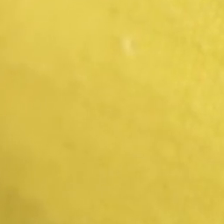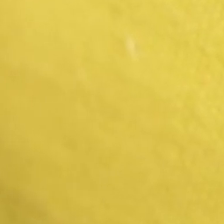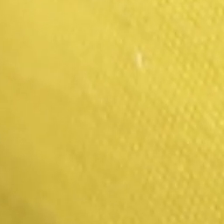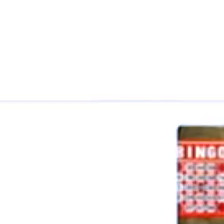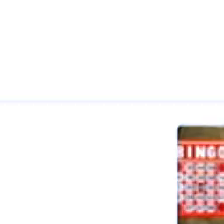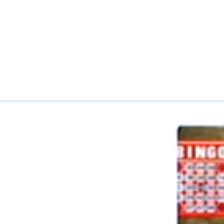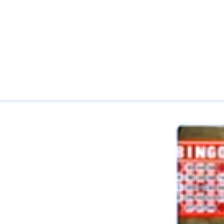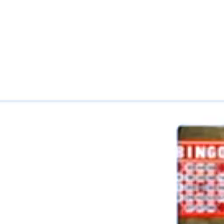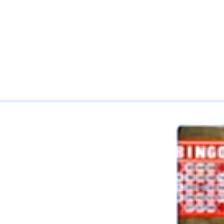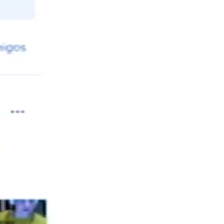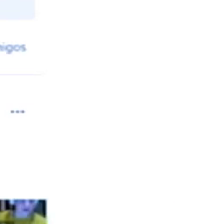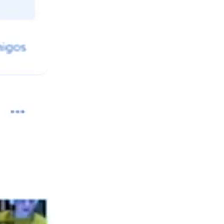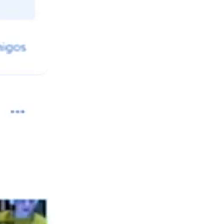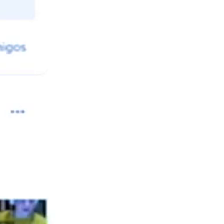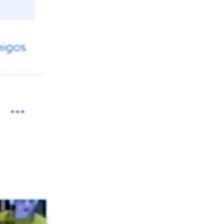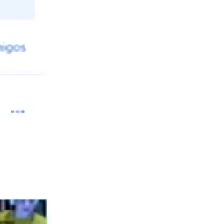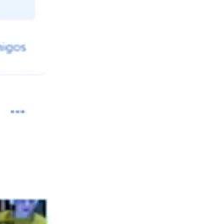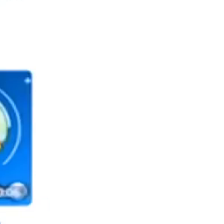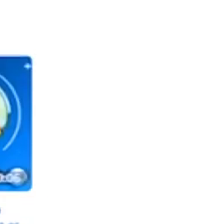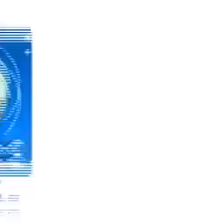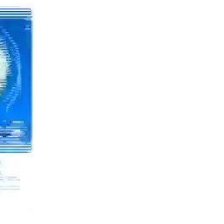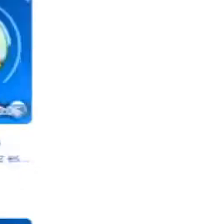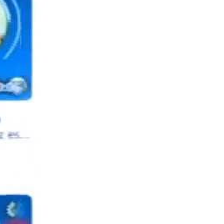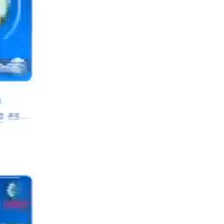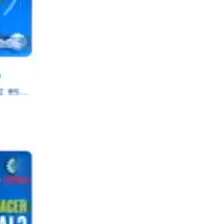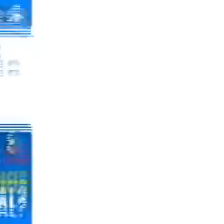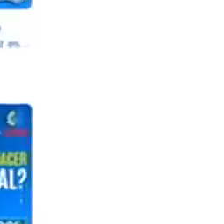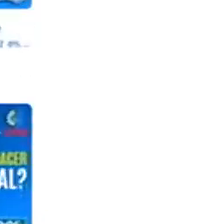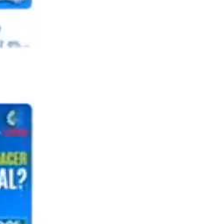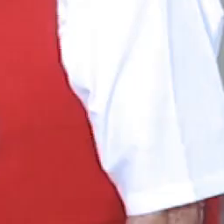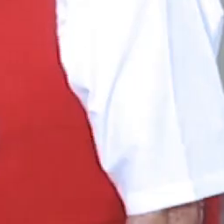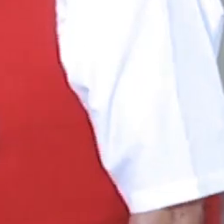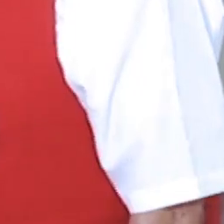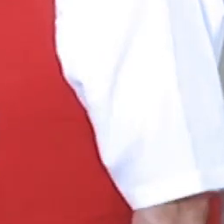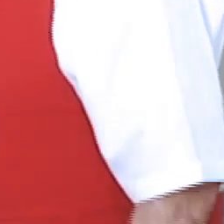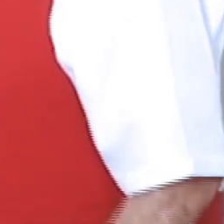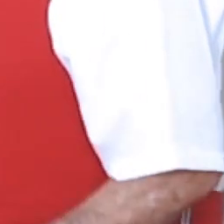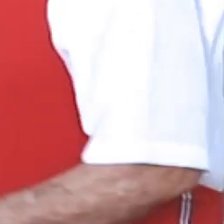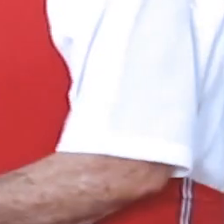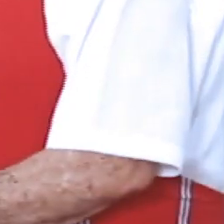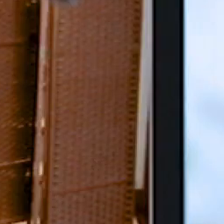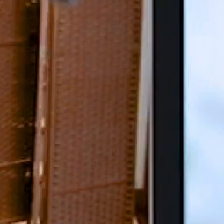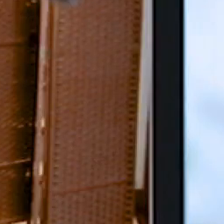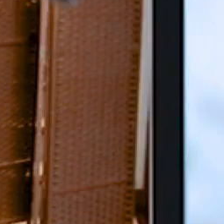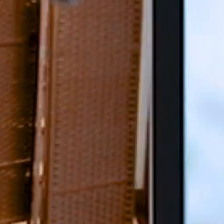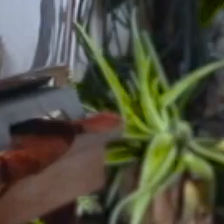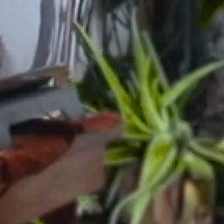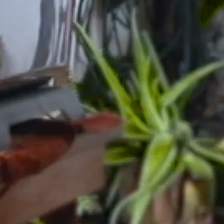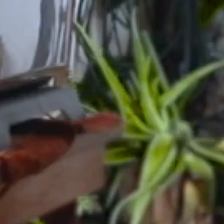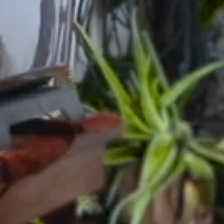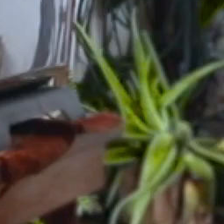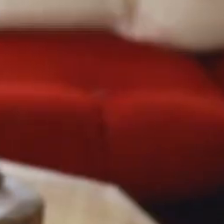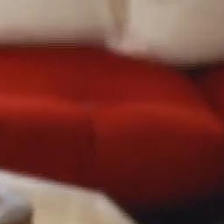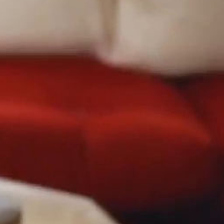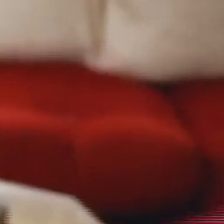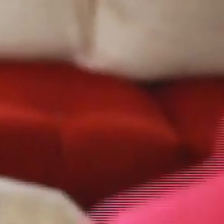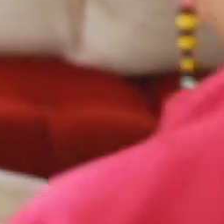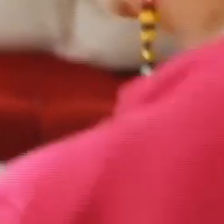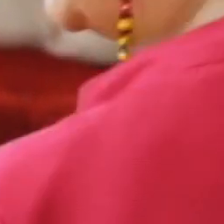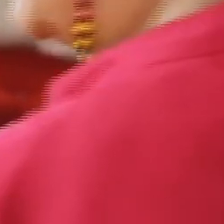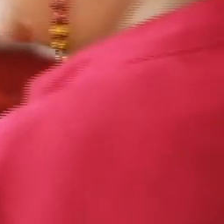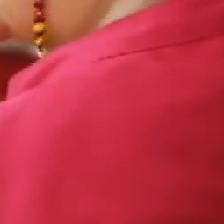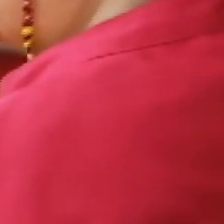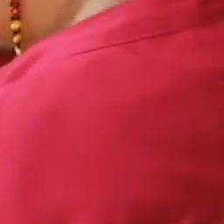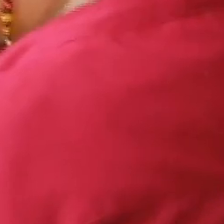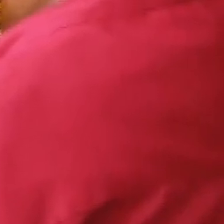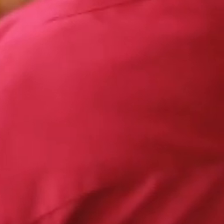la tarde en nuestro perfil de Facebook Ciudadano de Oro. Hablamos de cocina, ejercicio físico, psicología